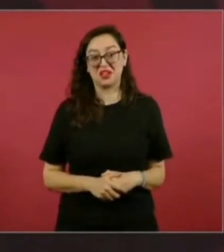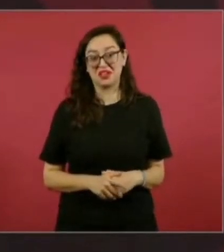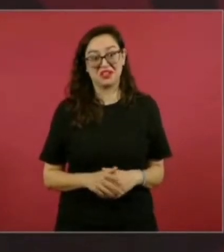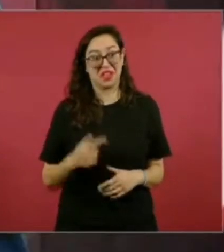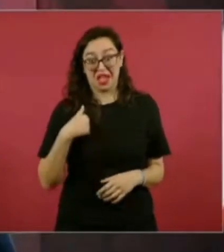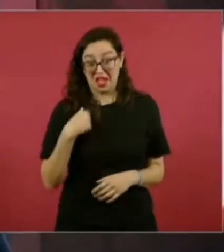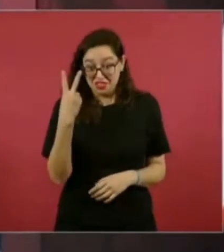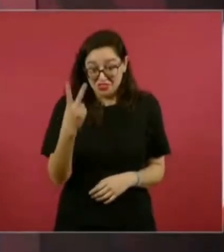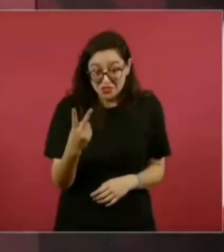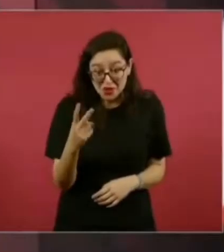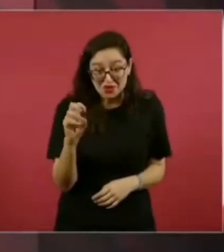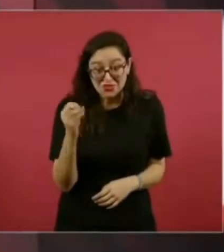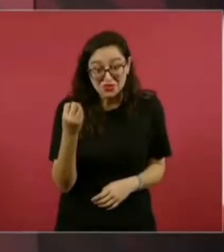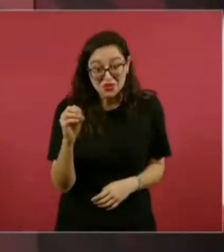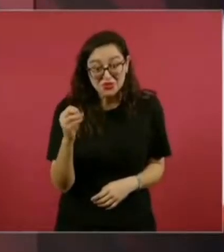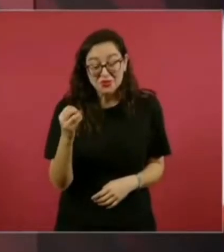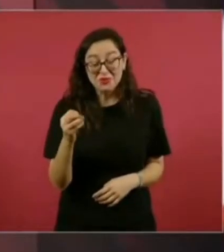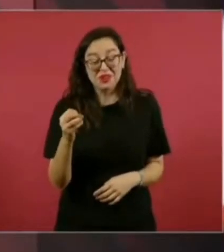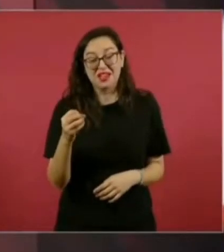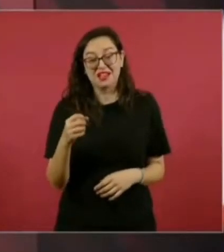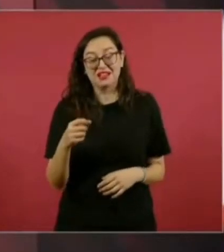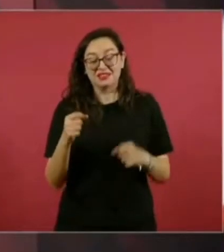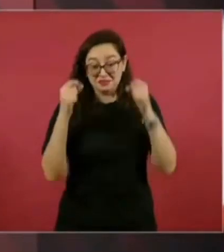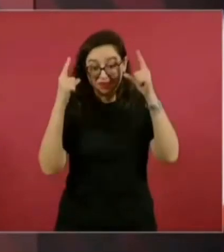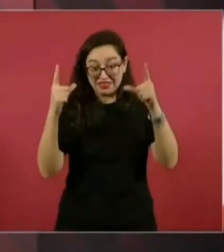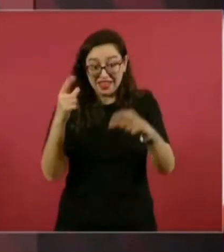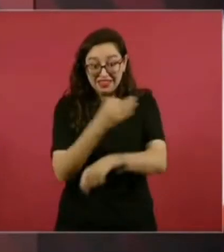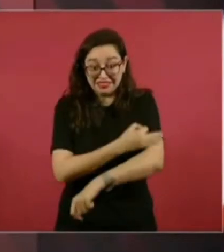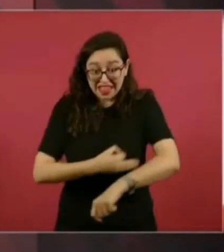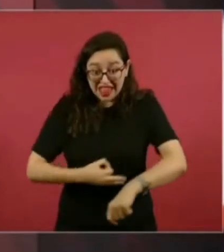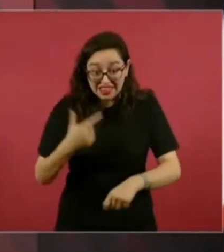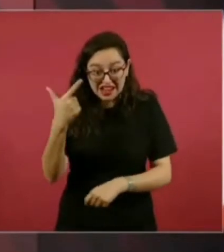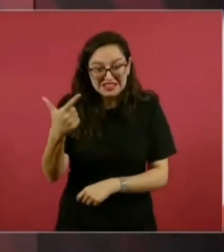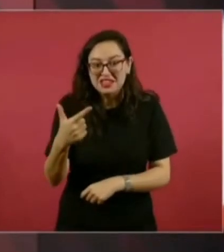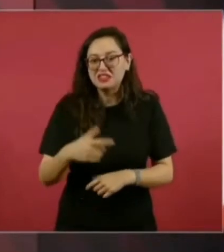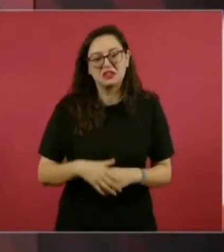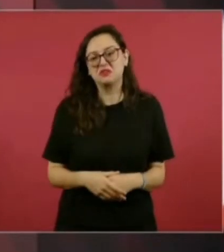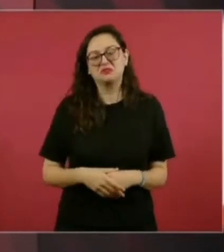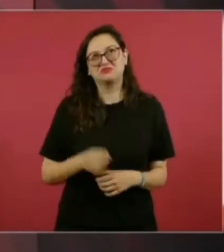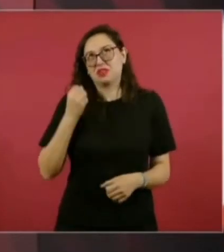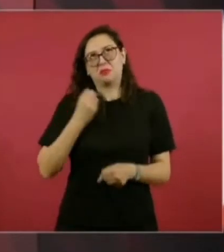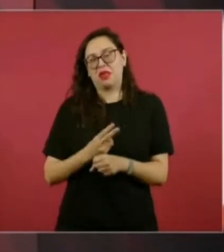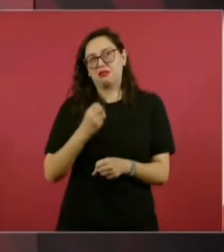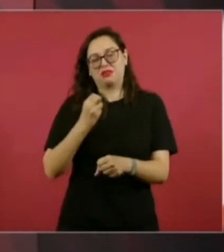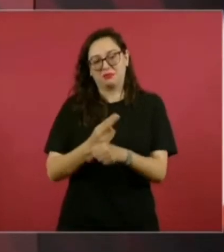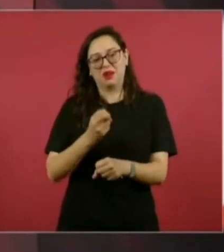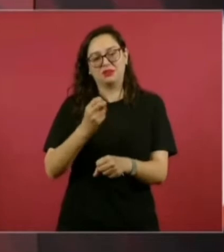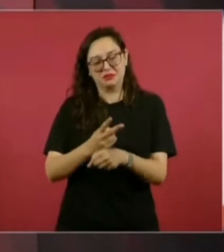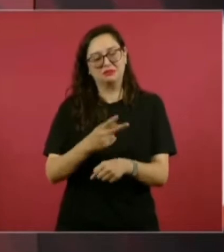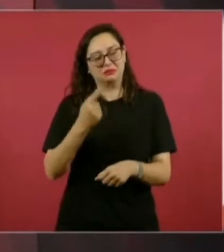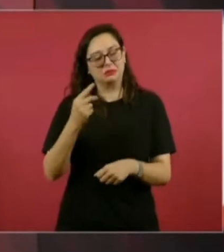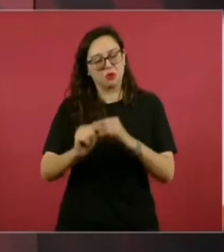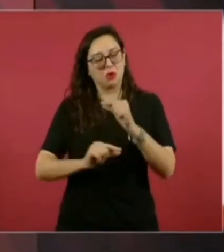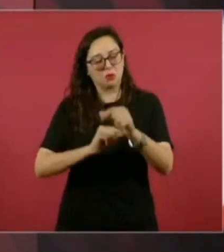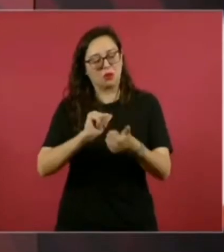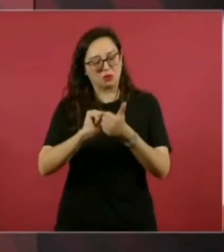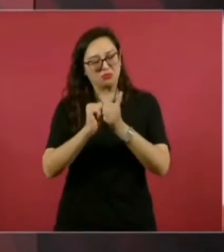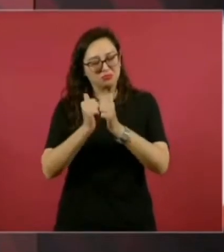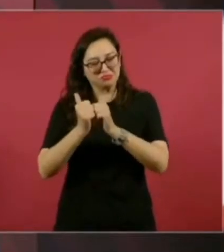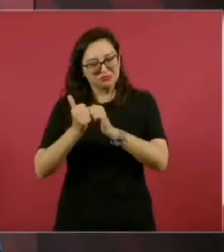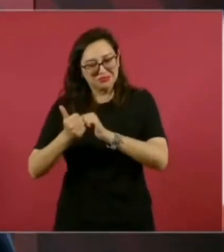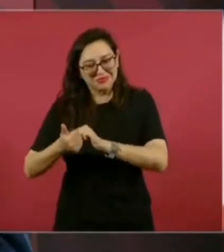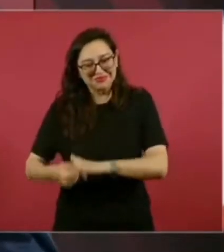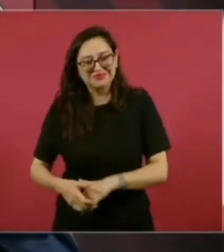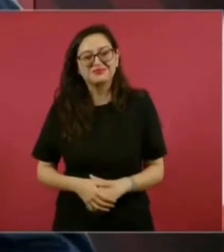creo que tampoco, me va a llevar un tiempo, pero sí ya es una etapa nueva,